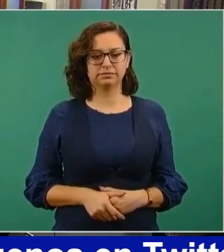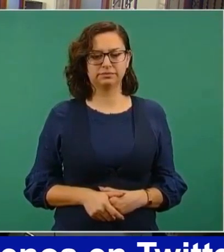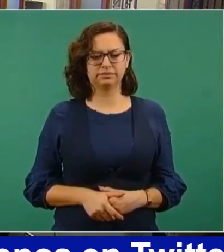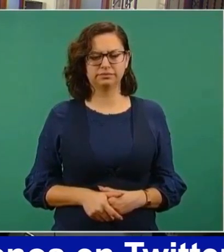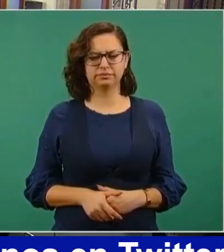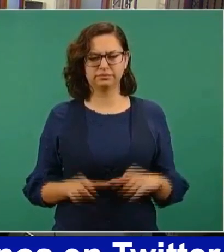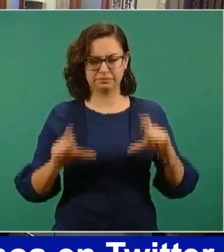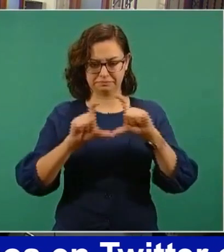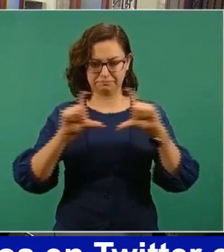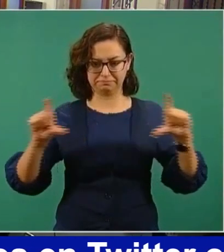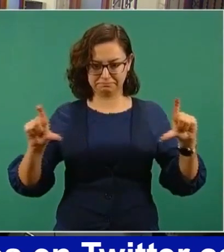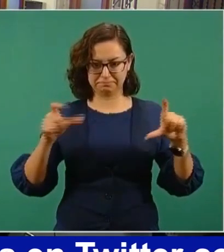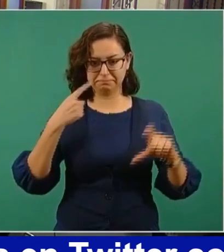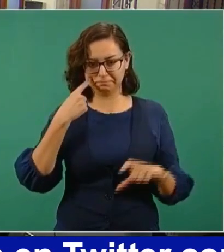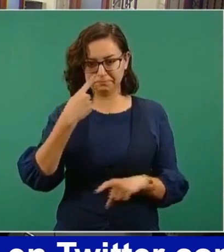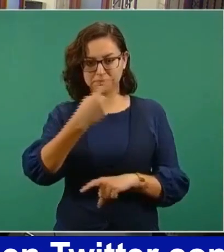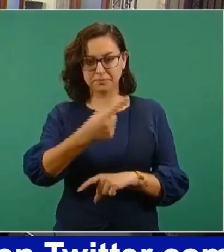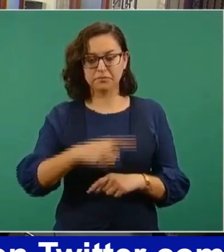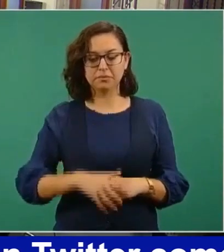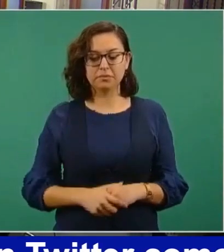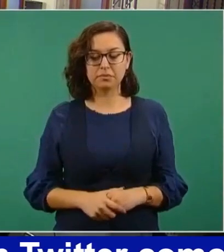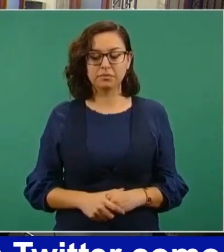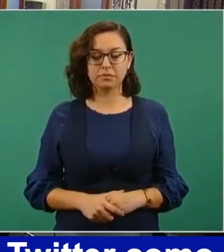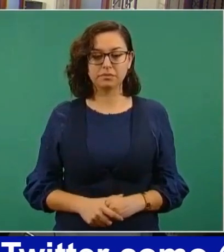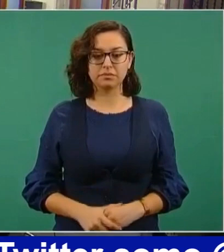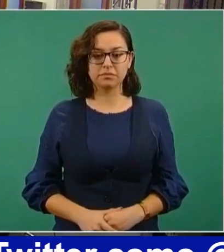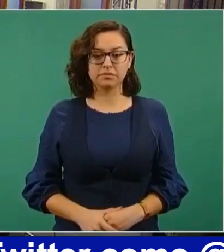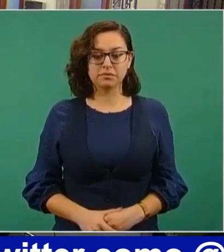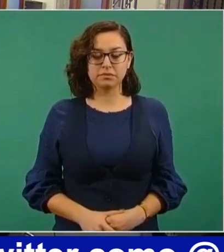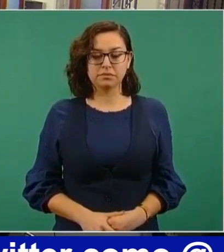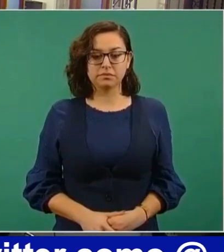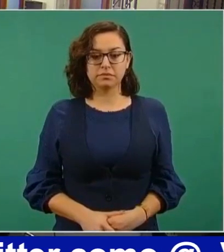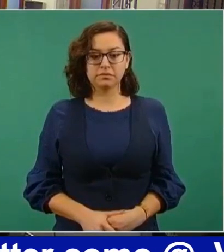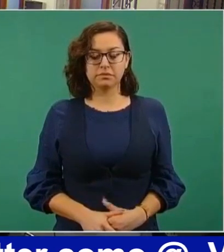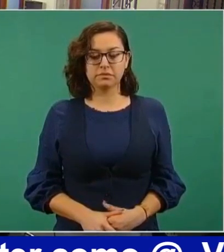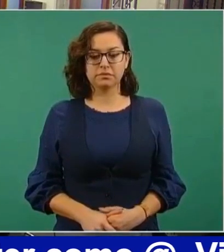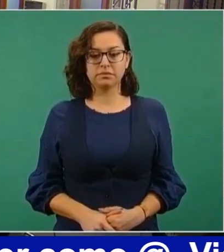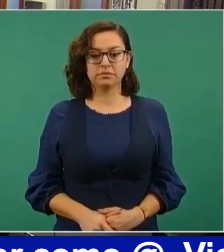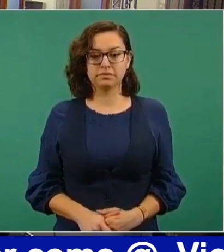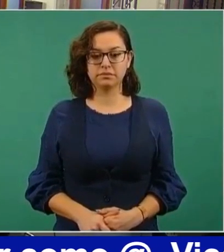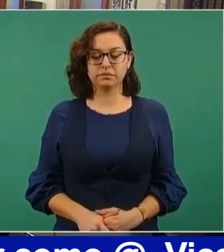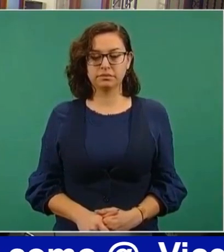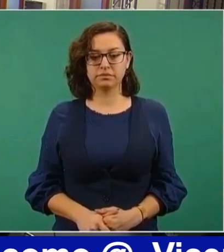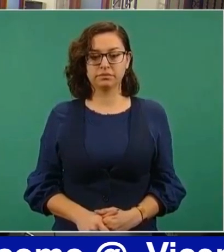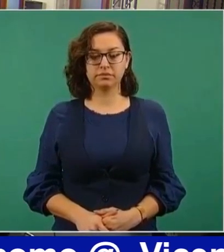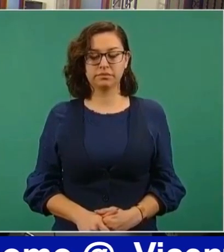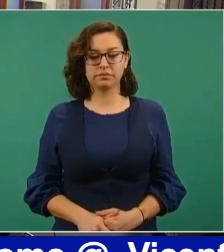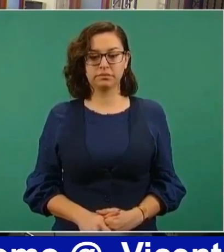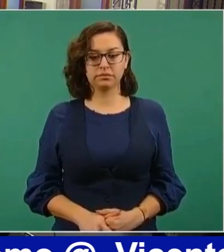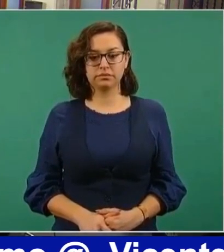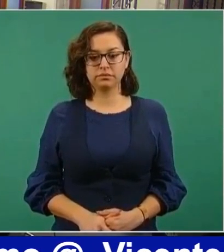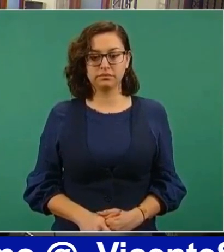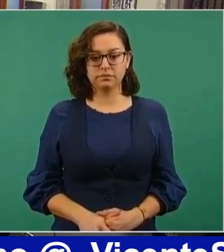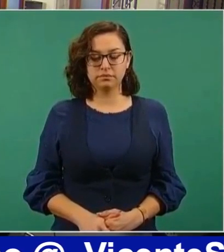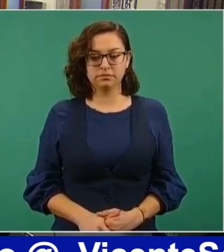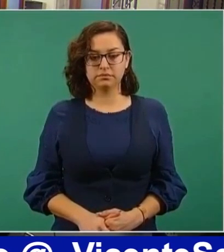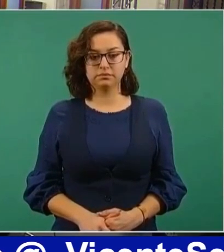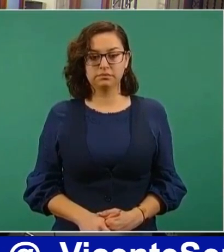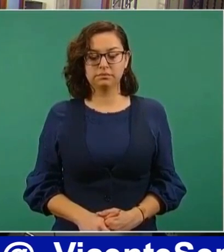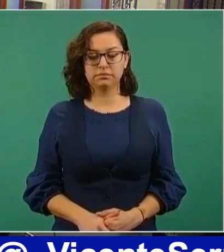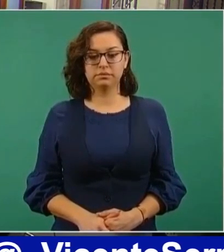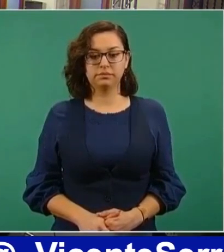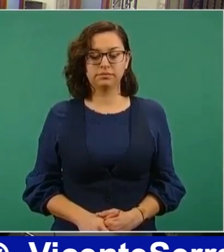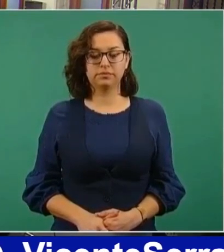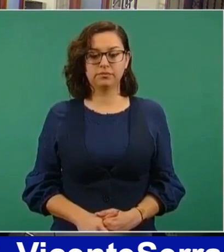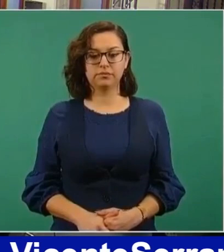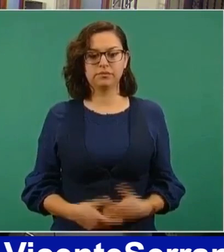los jueces